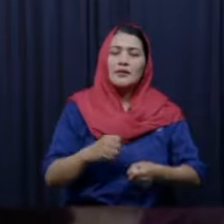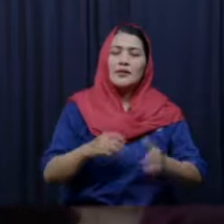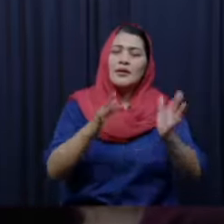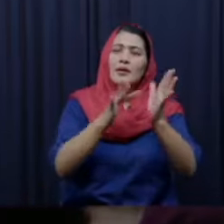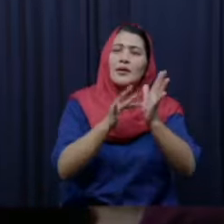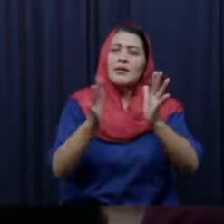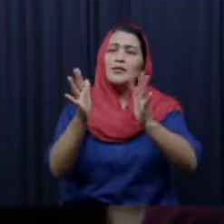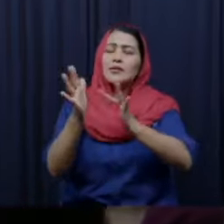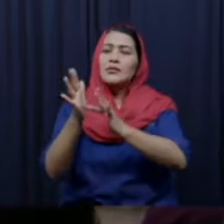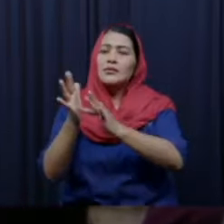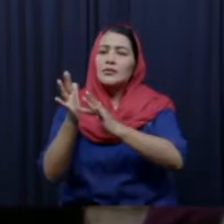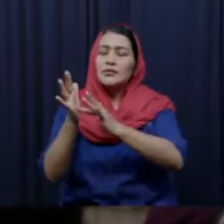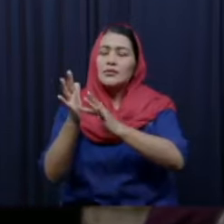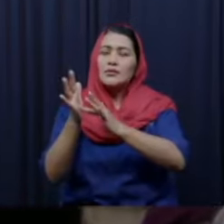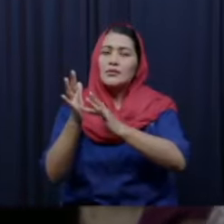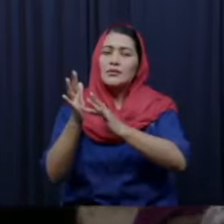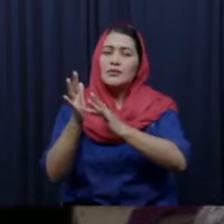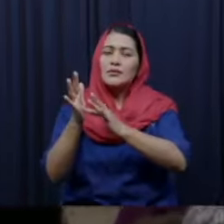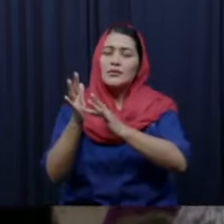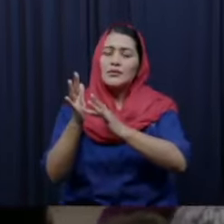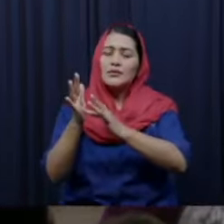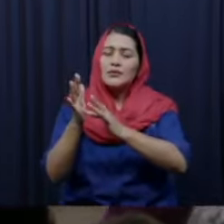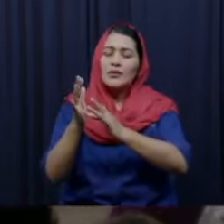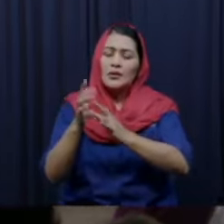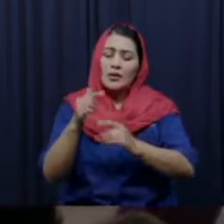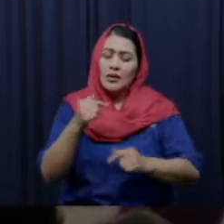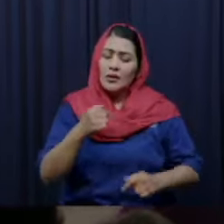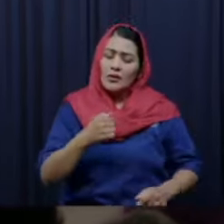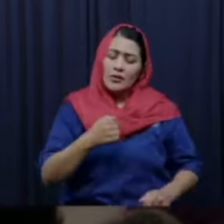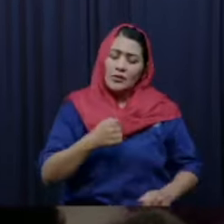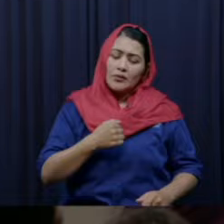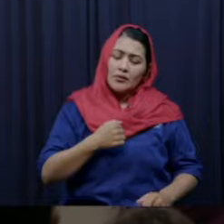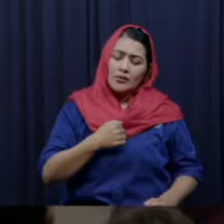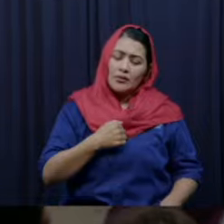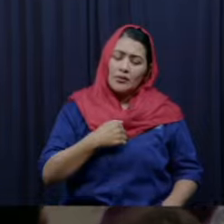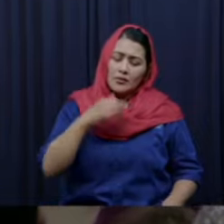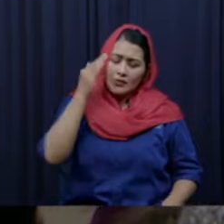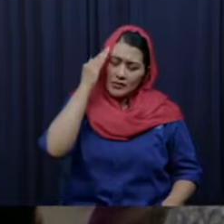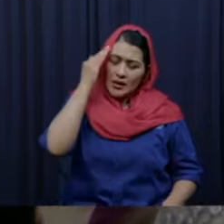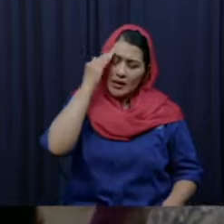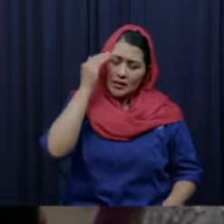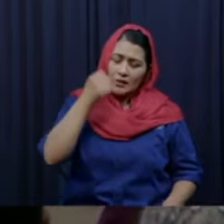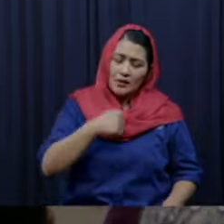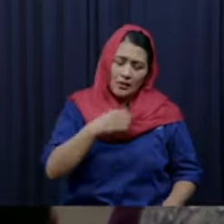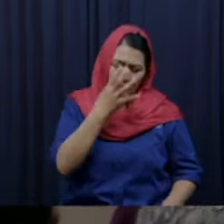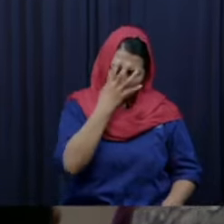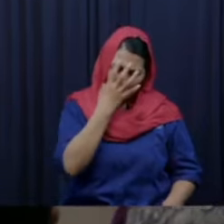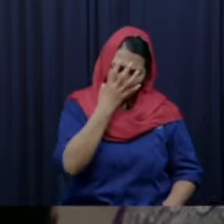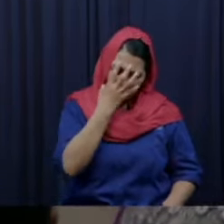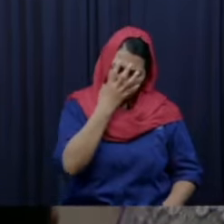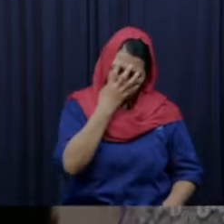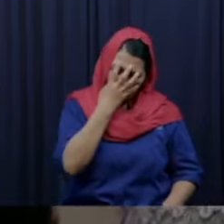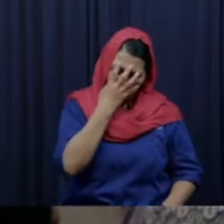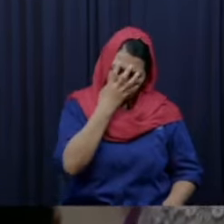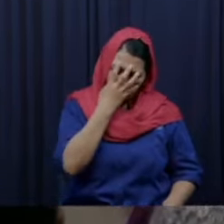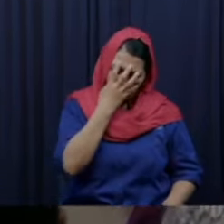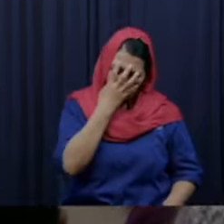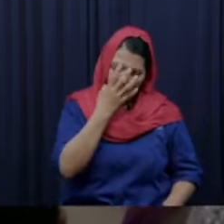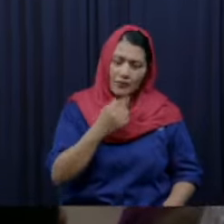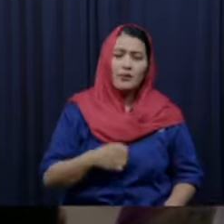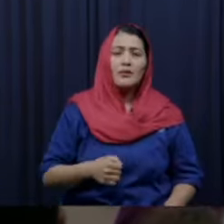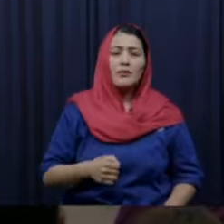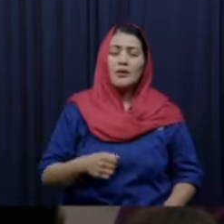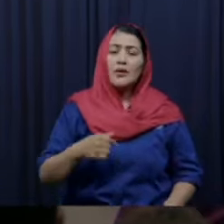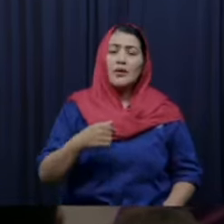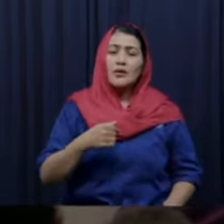como aquellos que están siguiendo la transmisión a través de los medios es la oportunidad de venir a los pies del